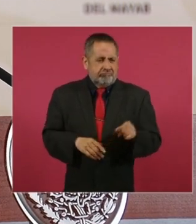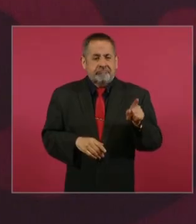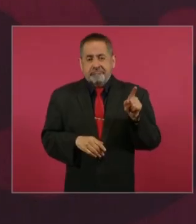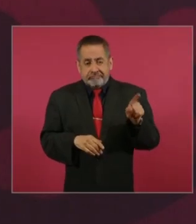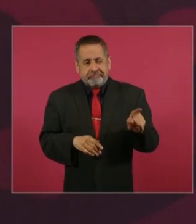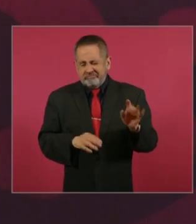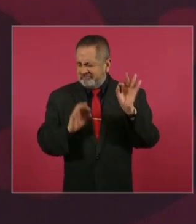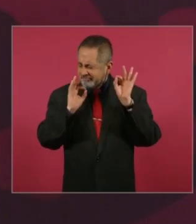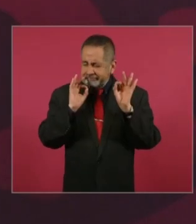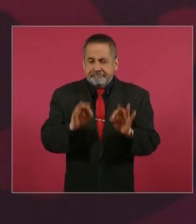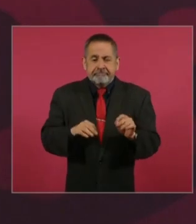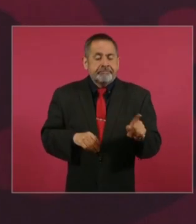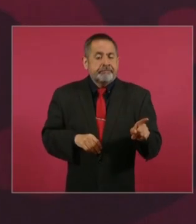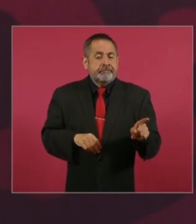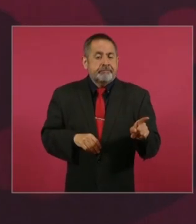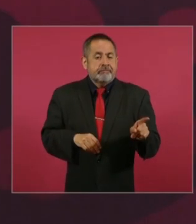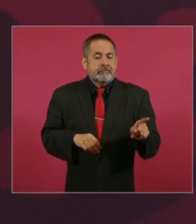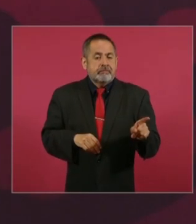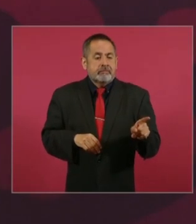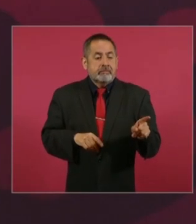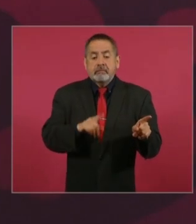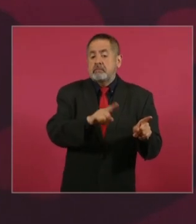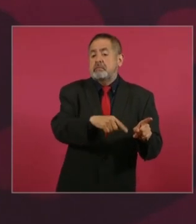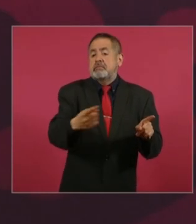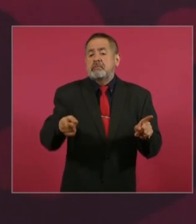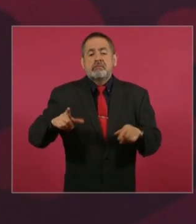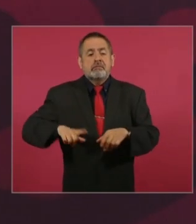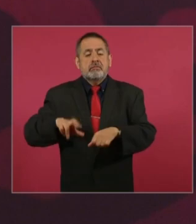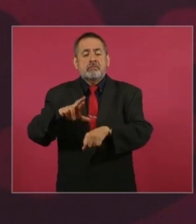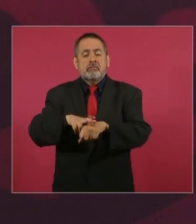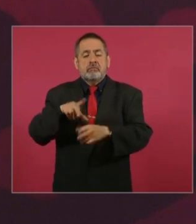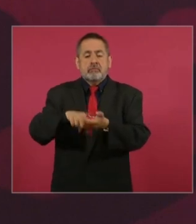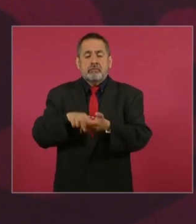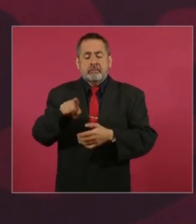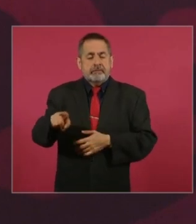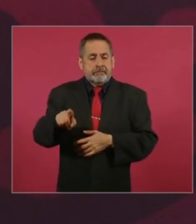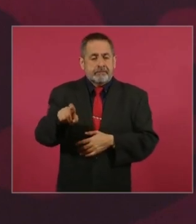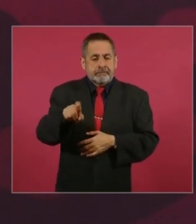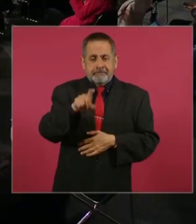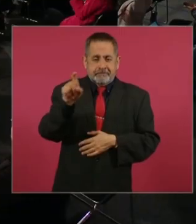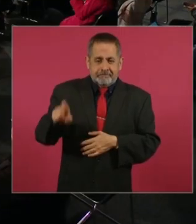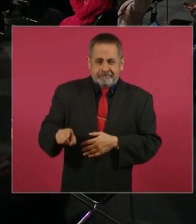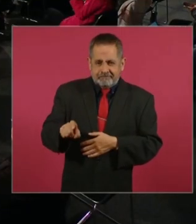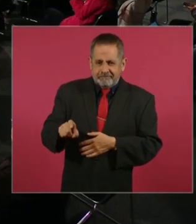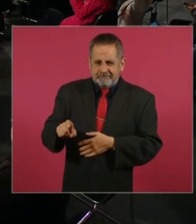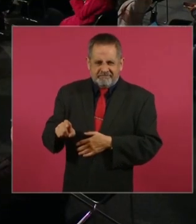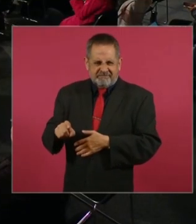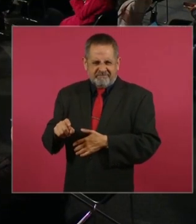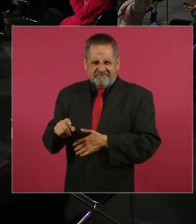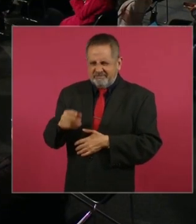eso que hace el gobernador de Texas,